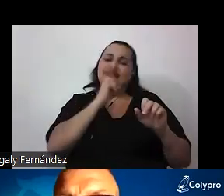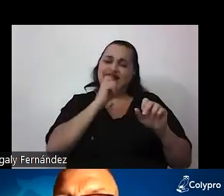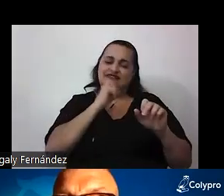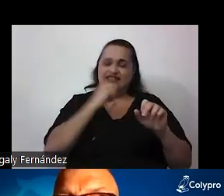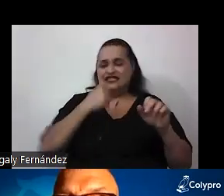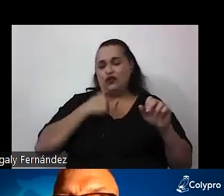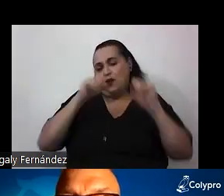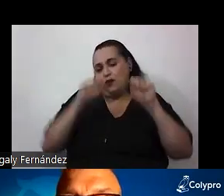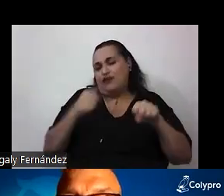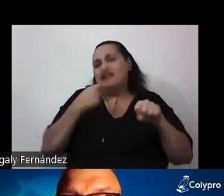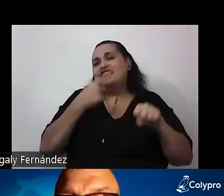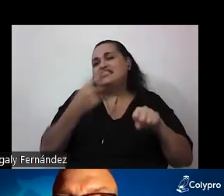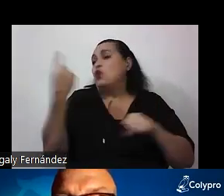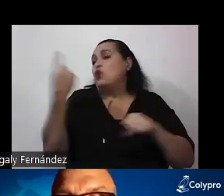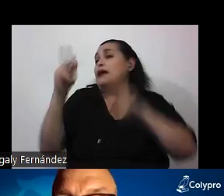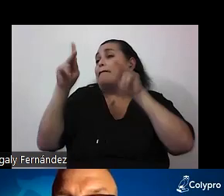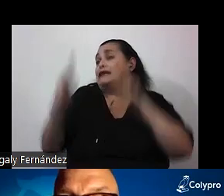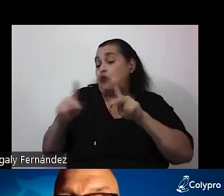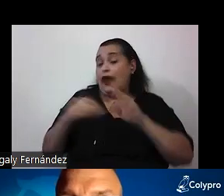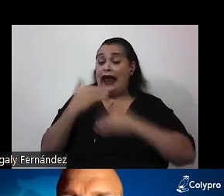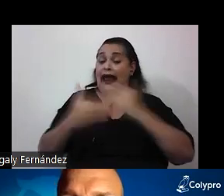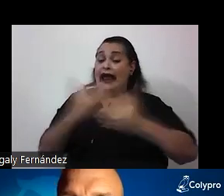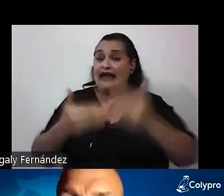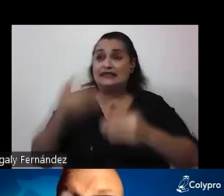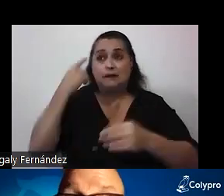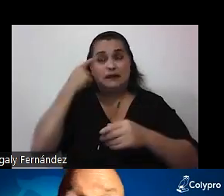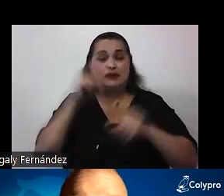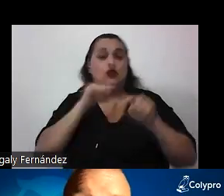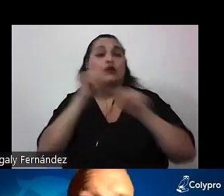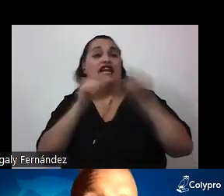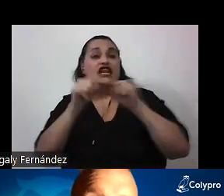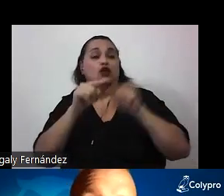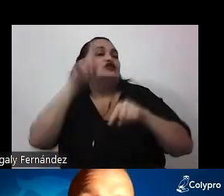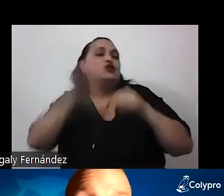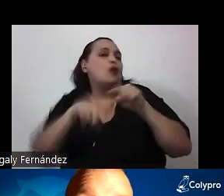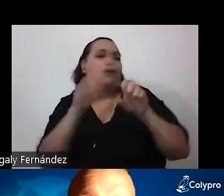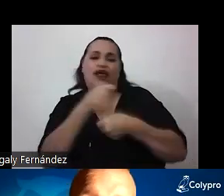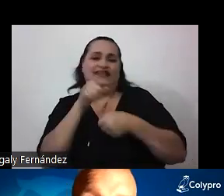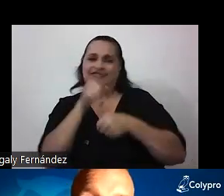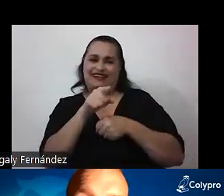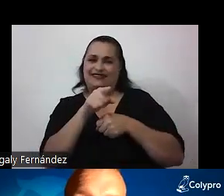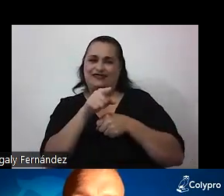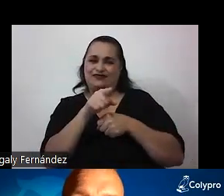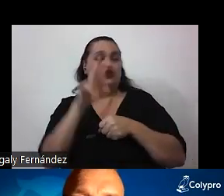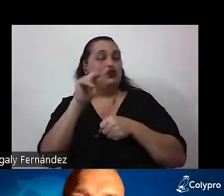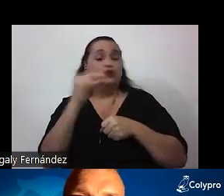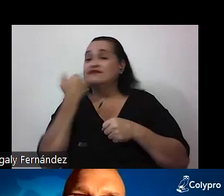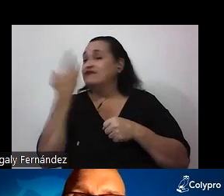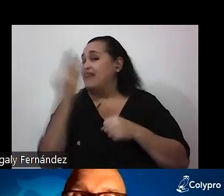que alguien ejerce el pensamiento crítico si no es capaz de hacer esto. Sin embargo, no es fácil hacer esto.